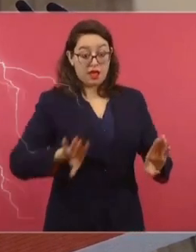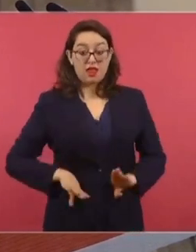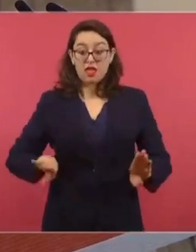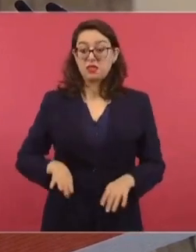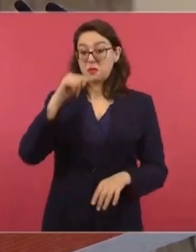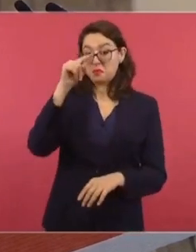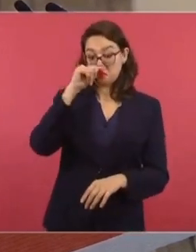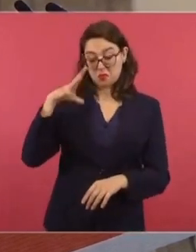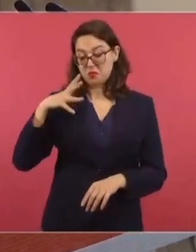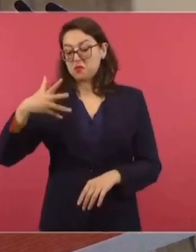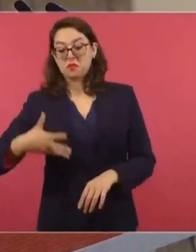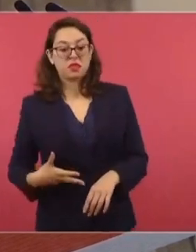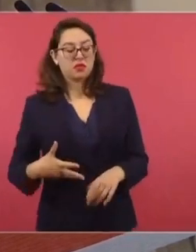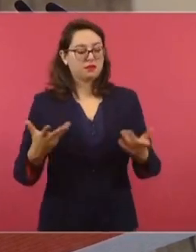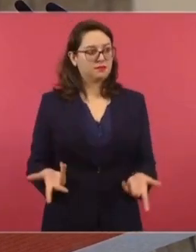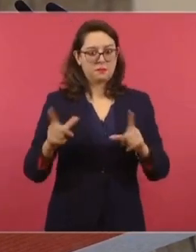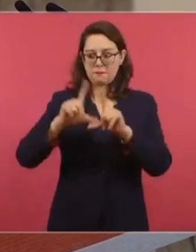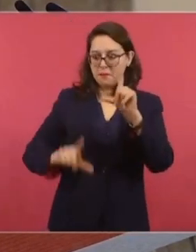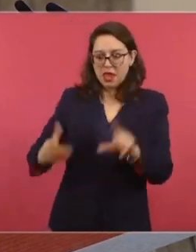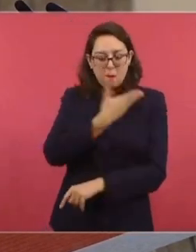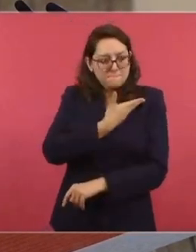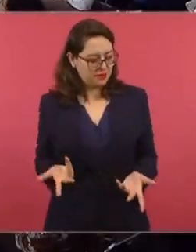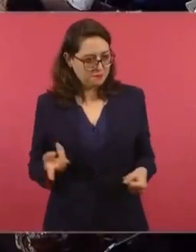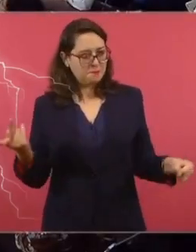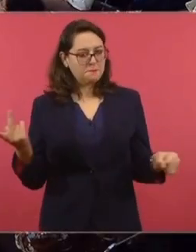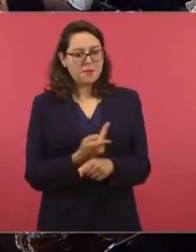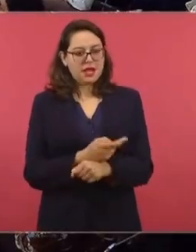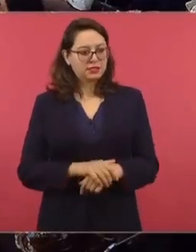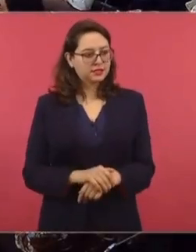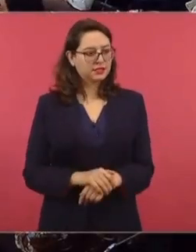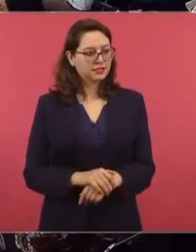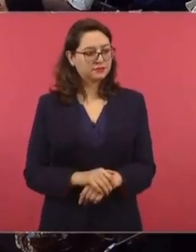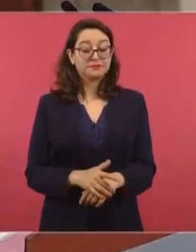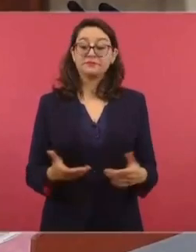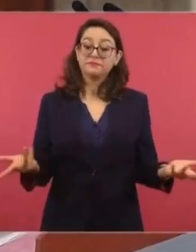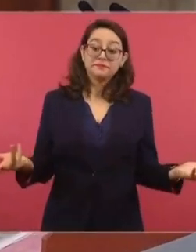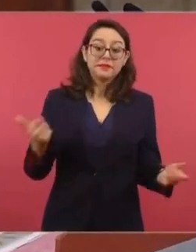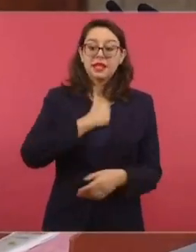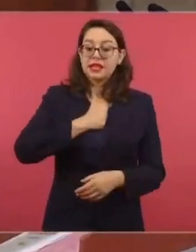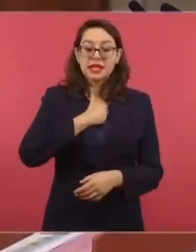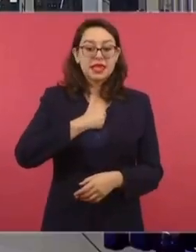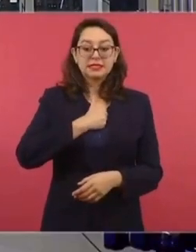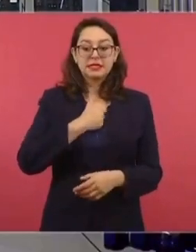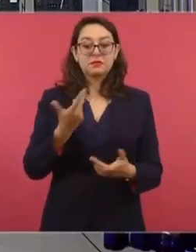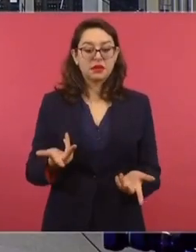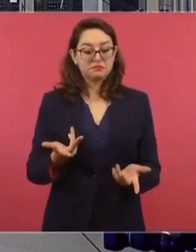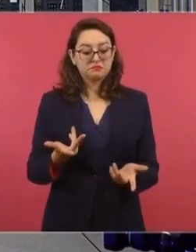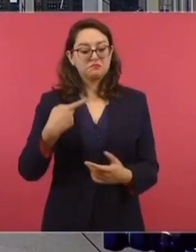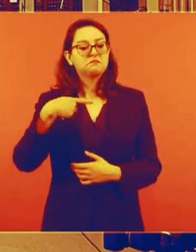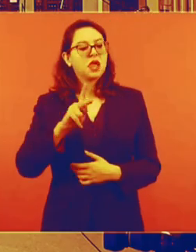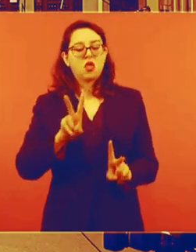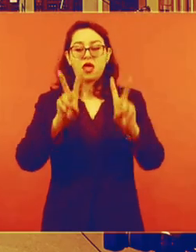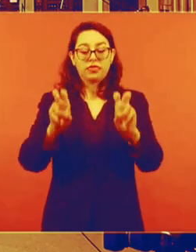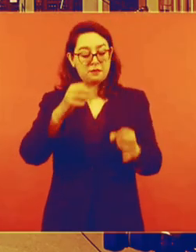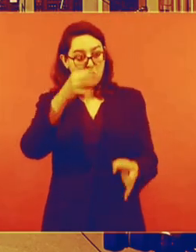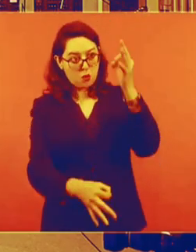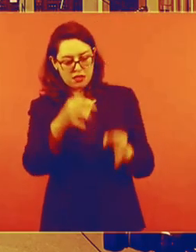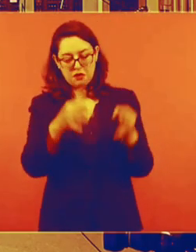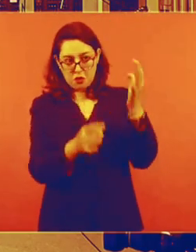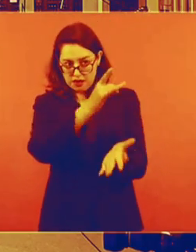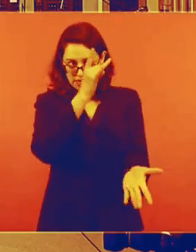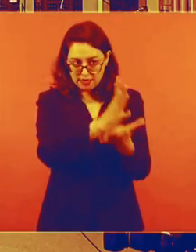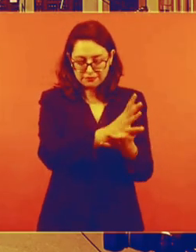de poner en duda la dignidad del presidente de México. No obstante, como este asunto no solo es de carácter jurídico, sino político